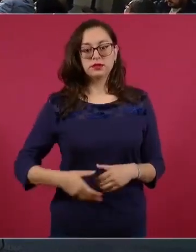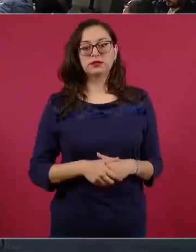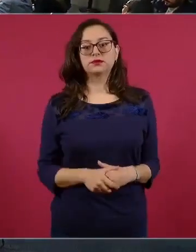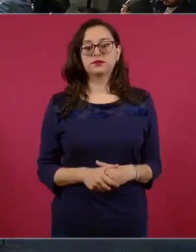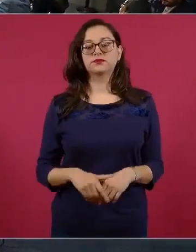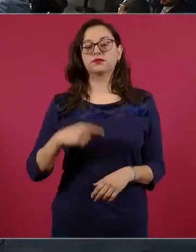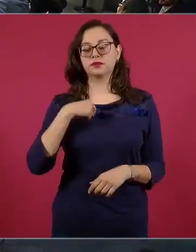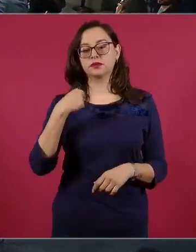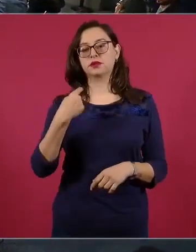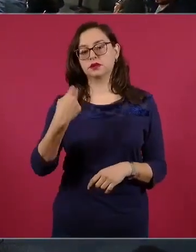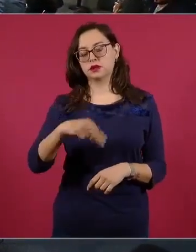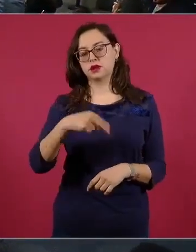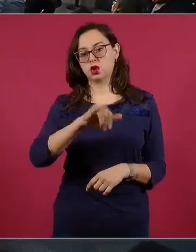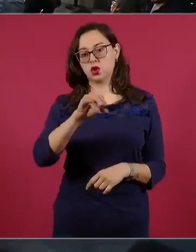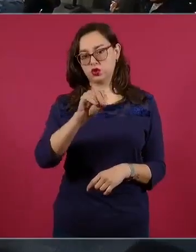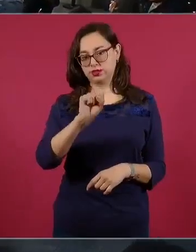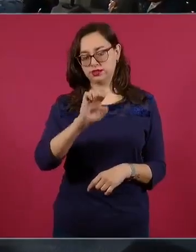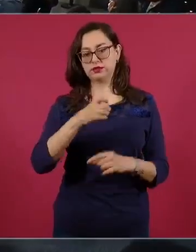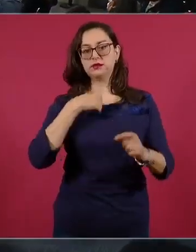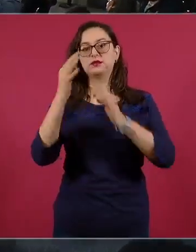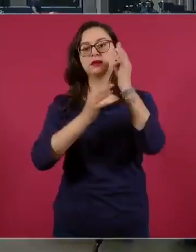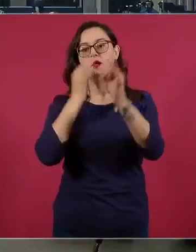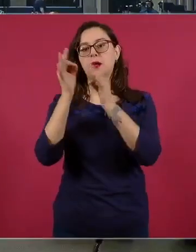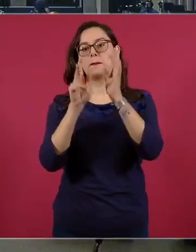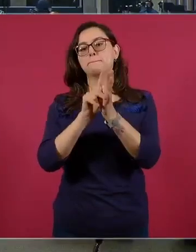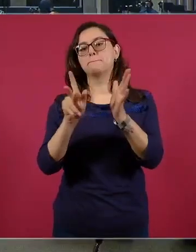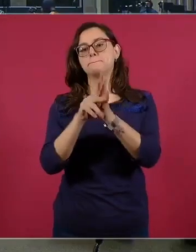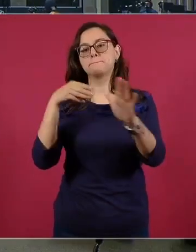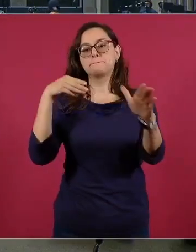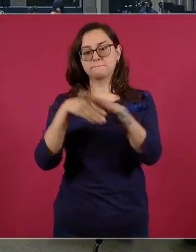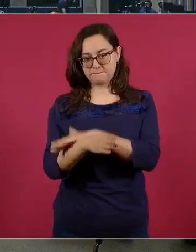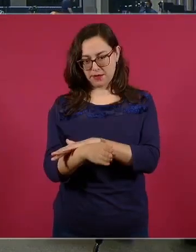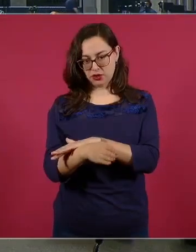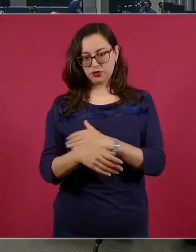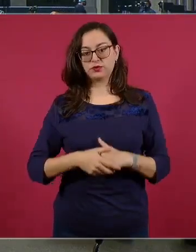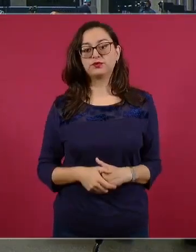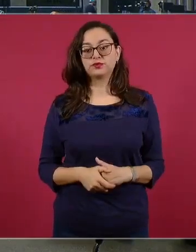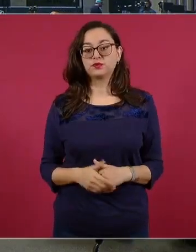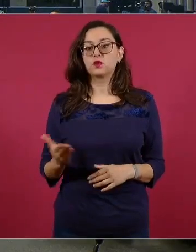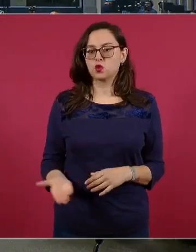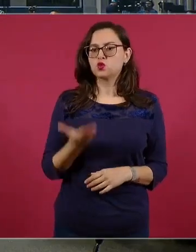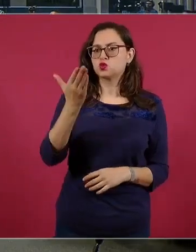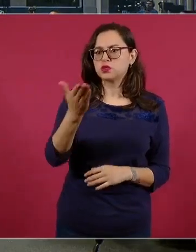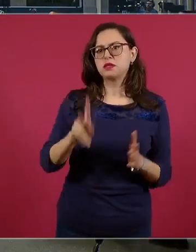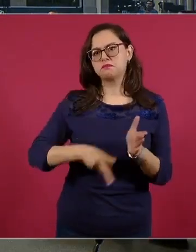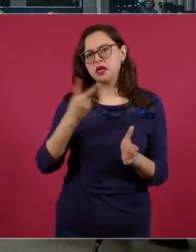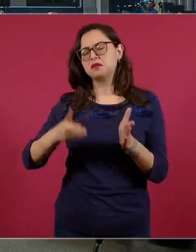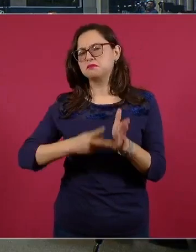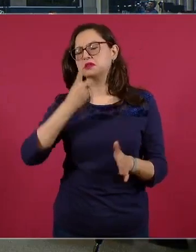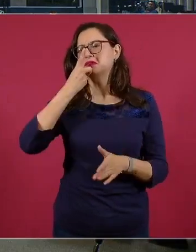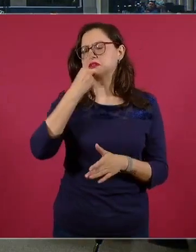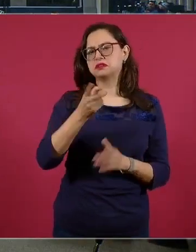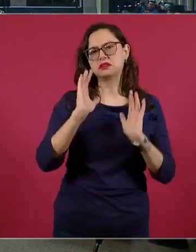José Leveña de Publimetro. En primer lugar, quería preguntarle, ha repetido continuamente que se va a retirar, que se va a ir a Palenque,